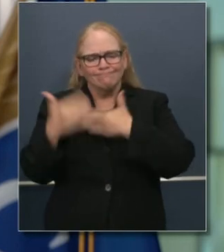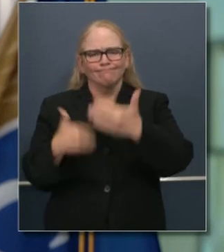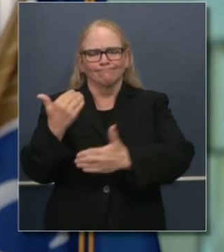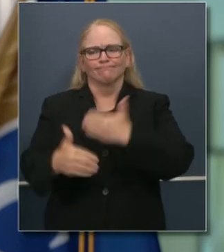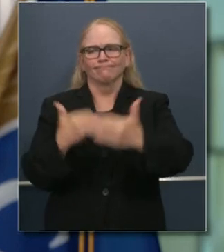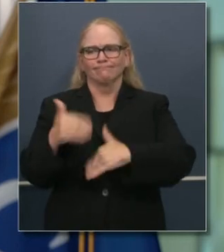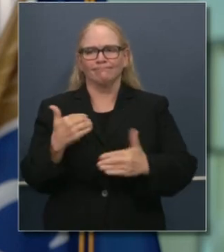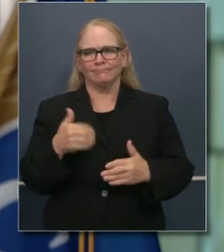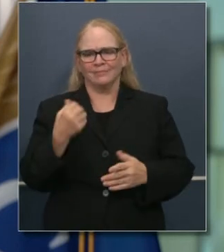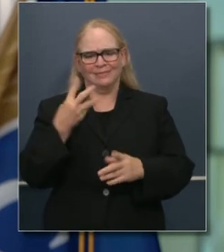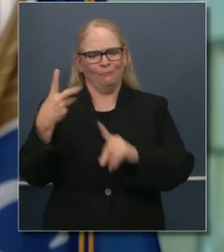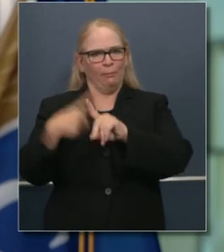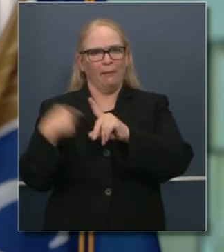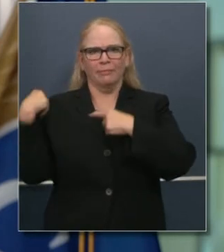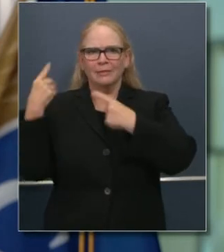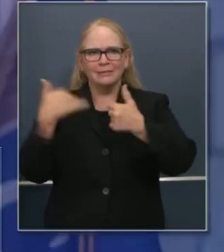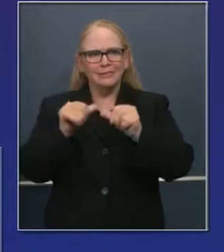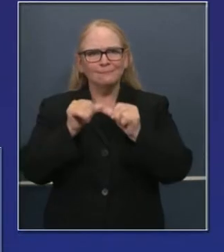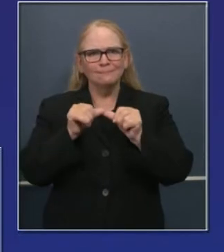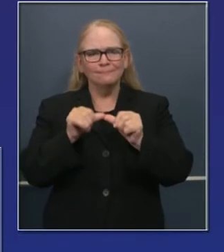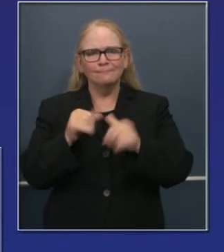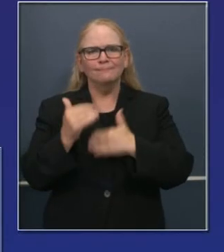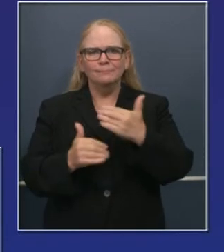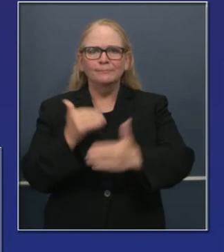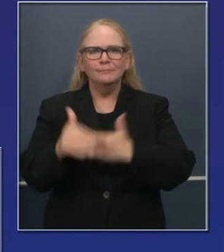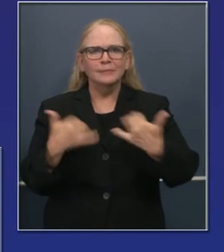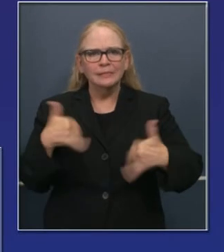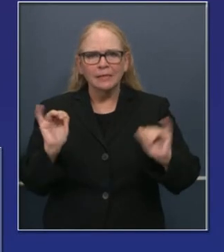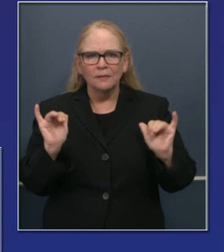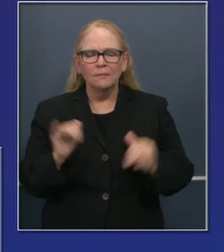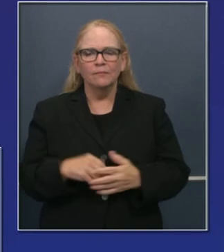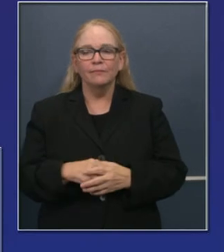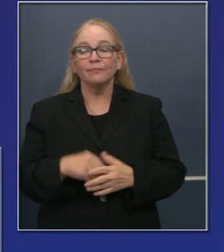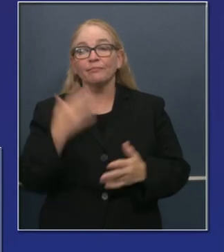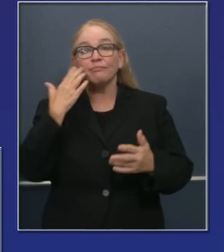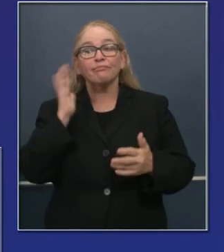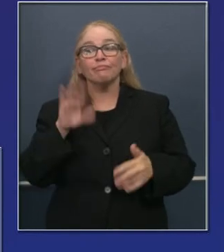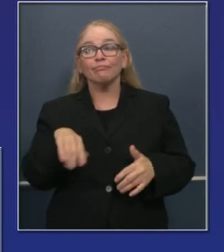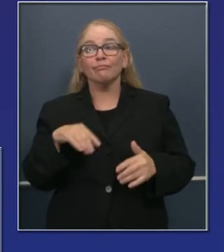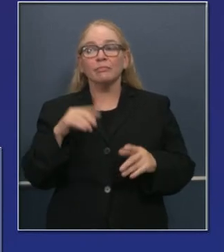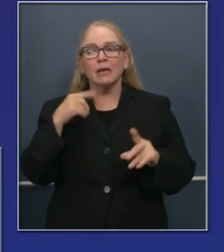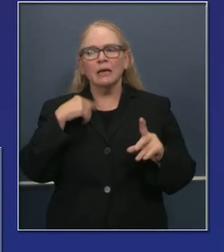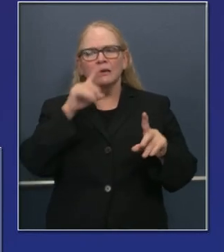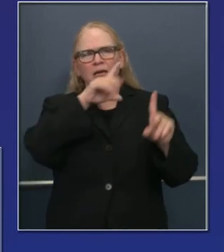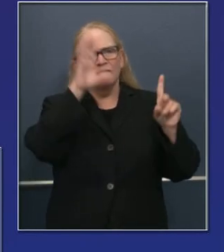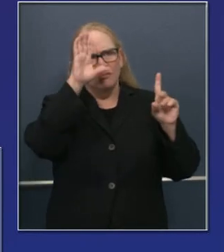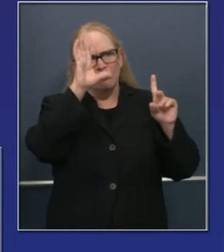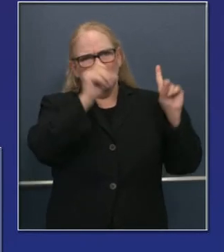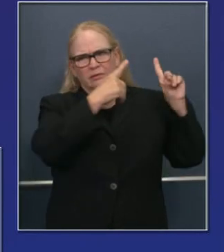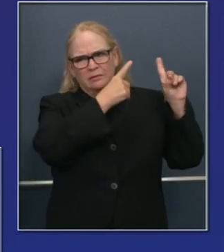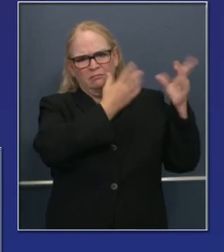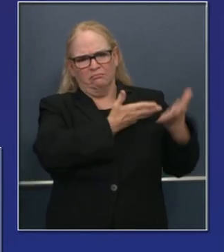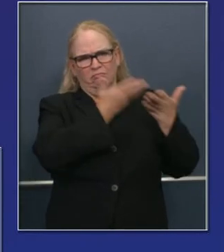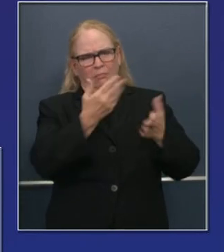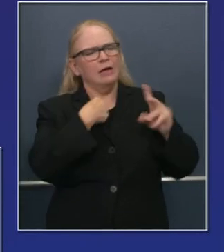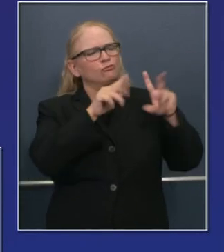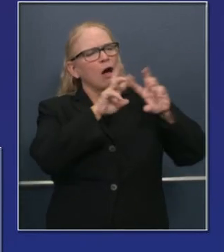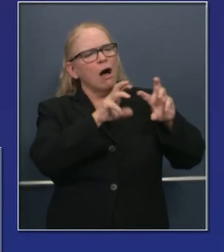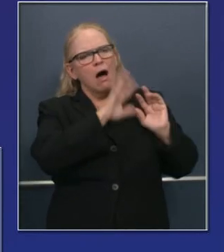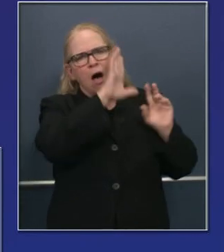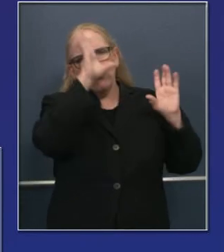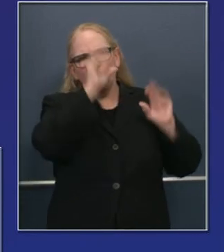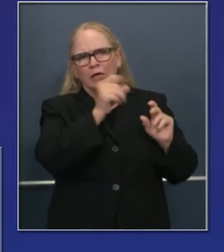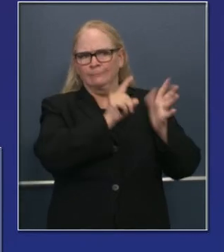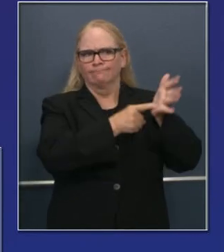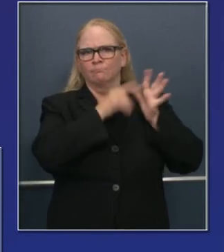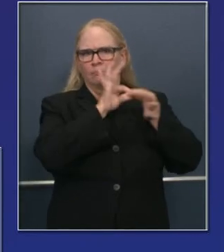que estamos haciendo todos los días de lo que hemos estado hablando aquí por meses como estado. La propuesta federal que